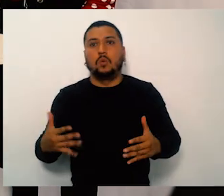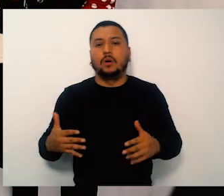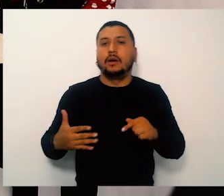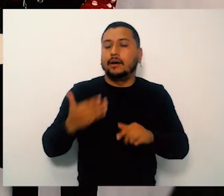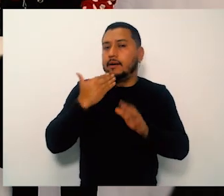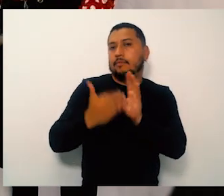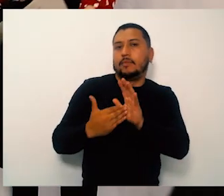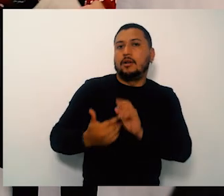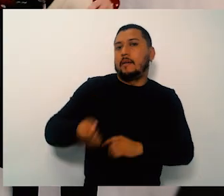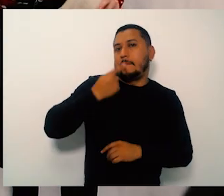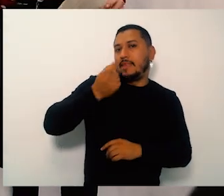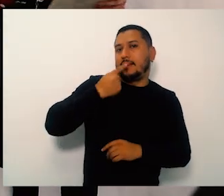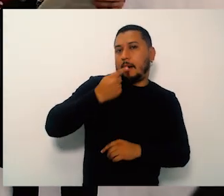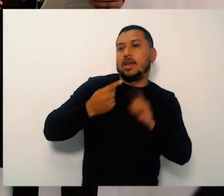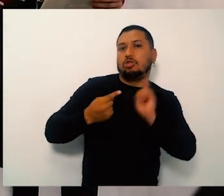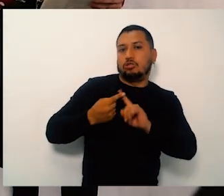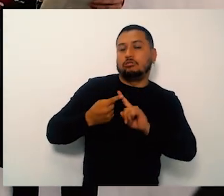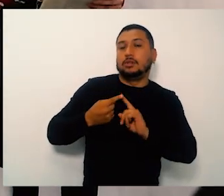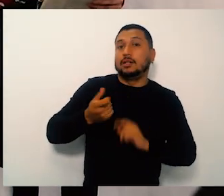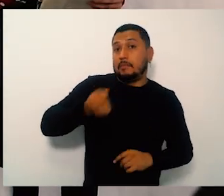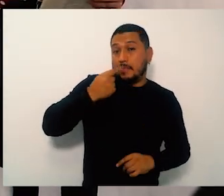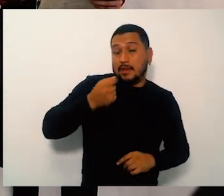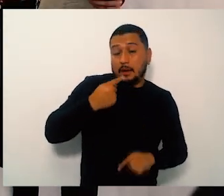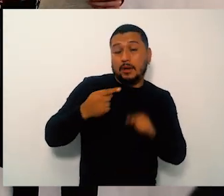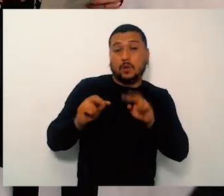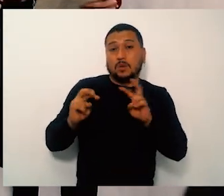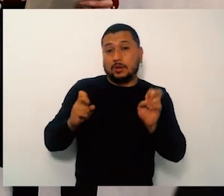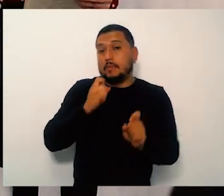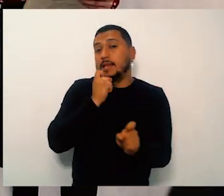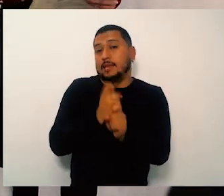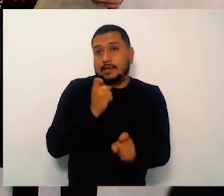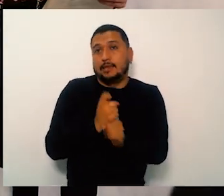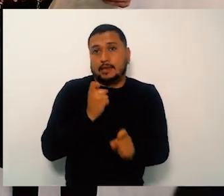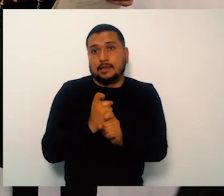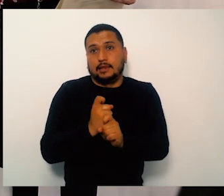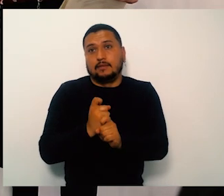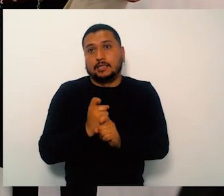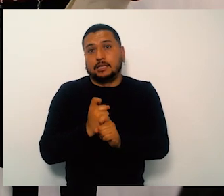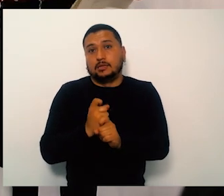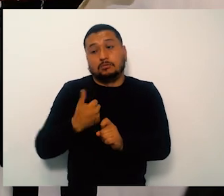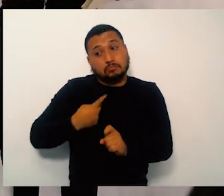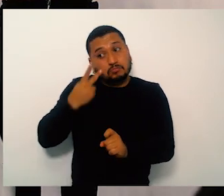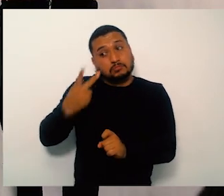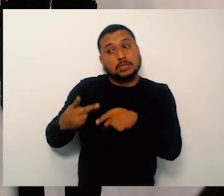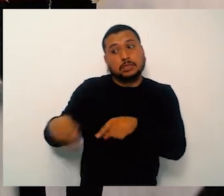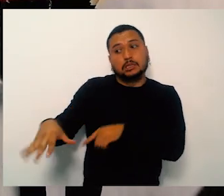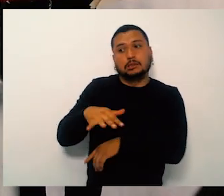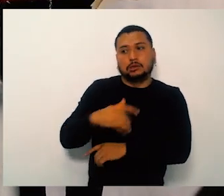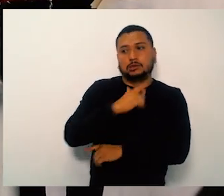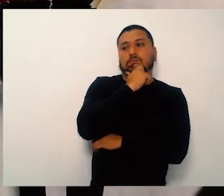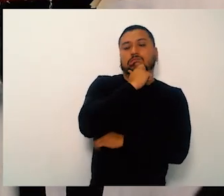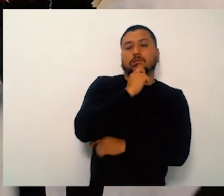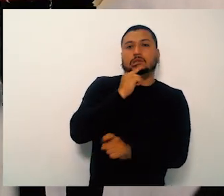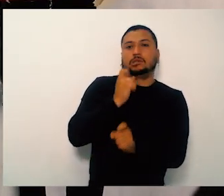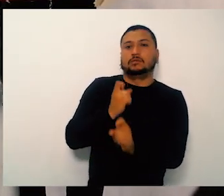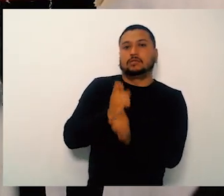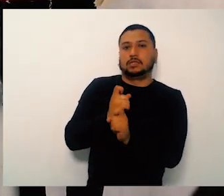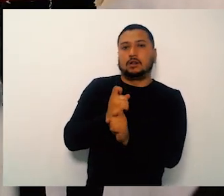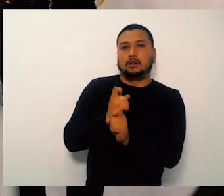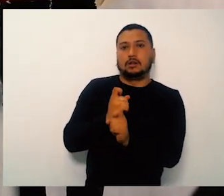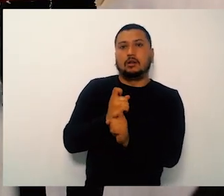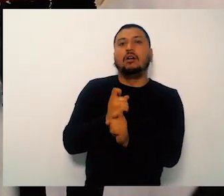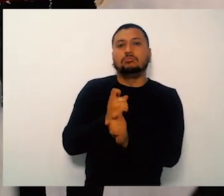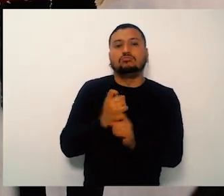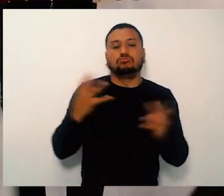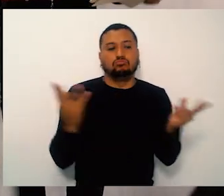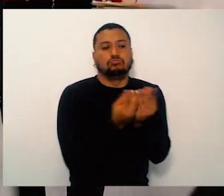sedes a reclamar medicamentos en eso vamos creciendo don Alberto gracias doctor Pineda la siguiente pregunta la hace la señora Franci